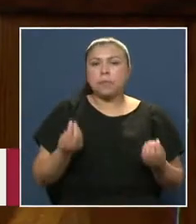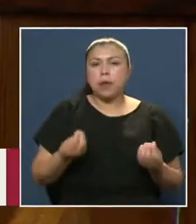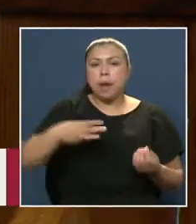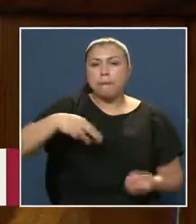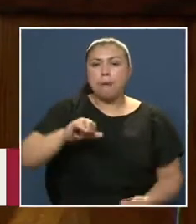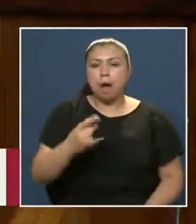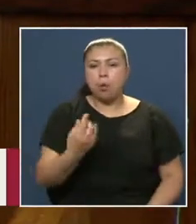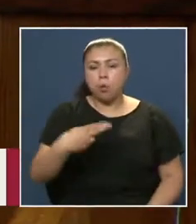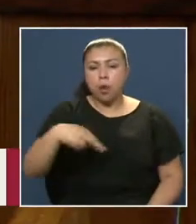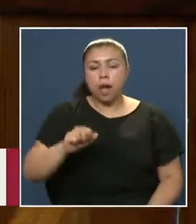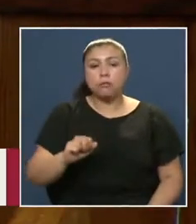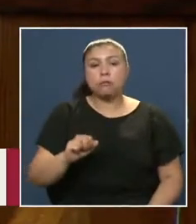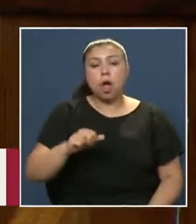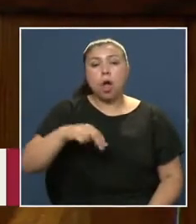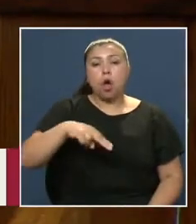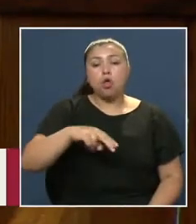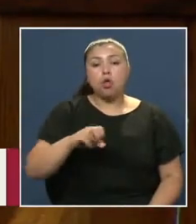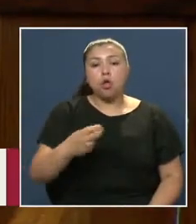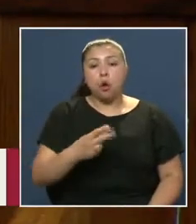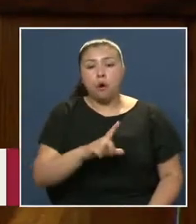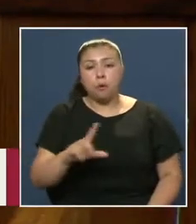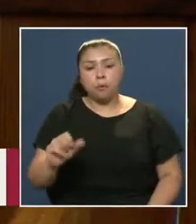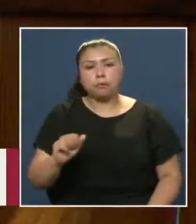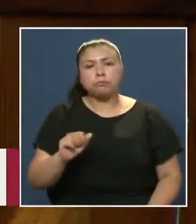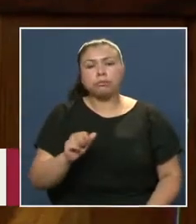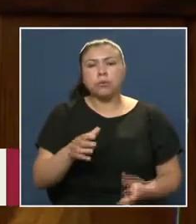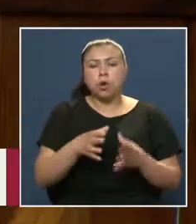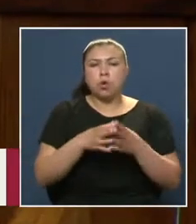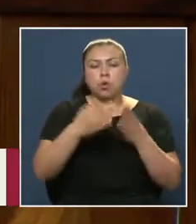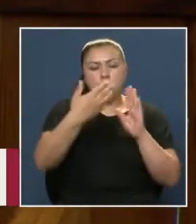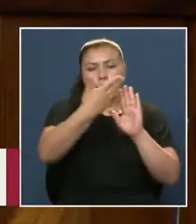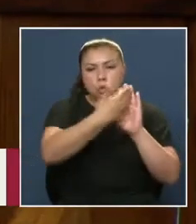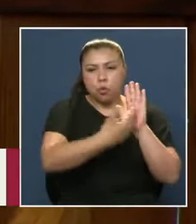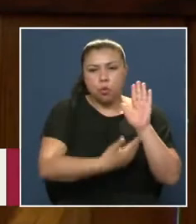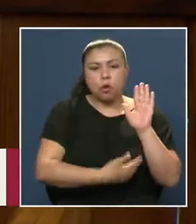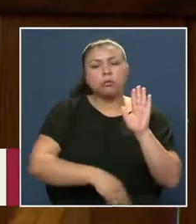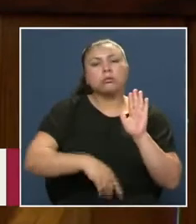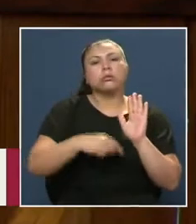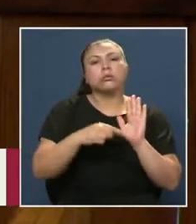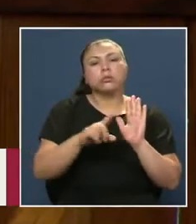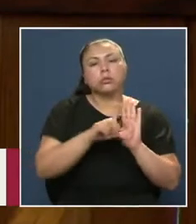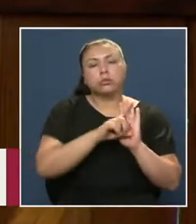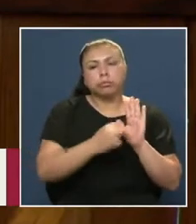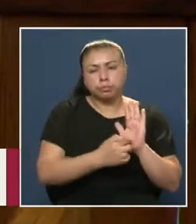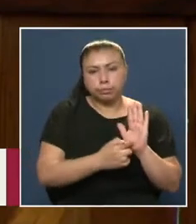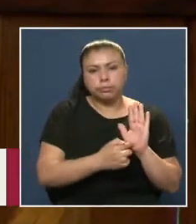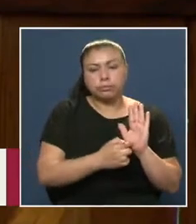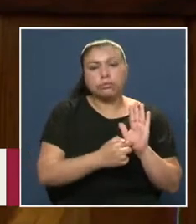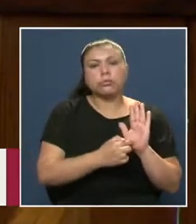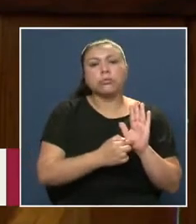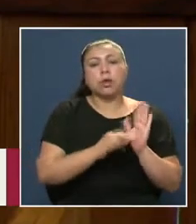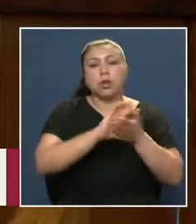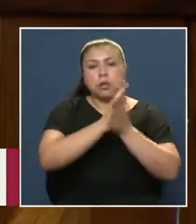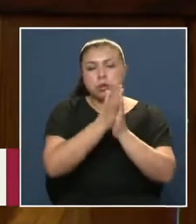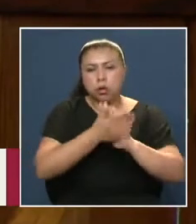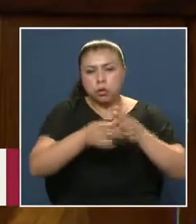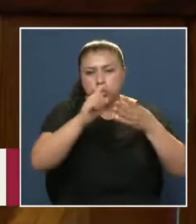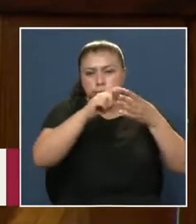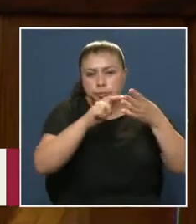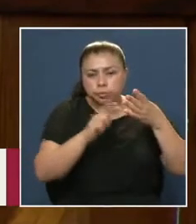Maurán Nodela Desarrolló Una amplia cartera De iniciativas Legislativas De todo espectro